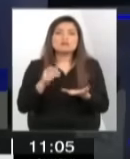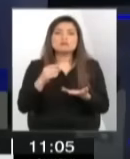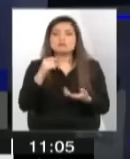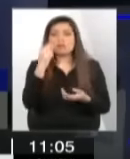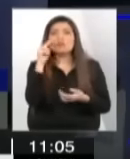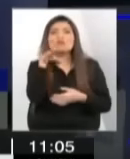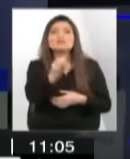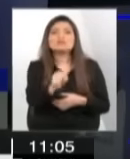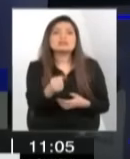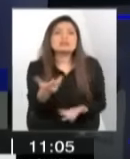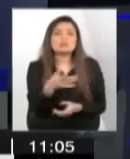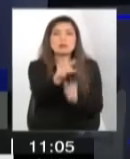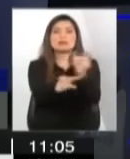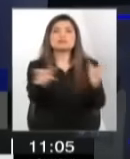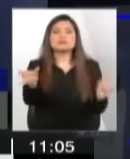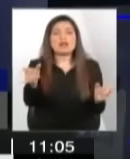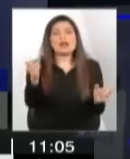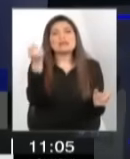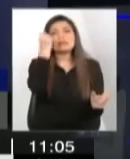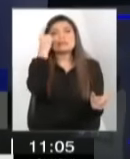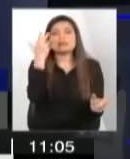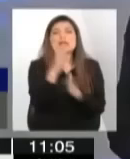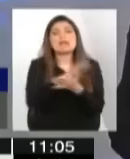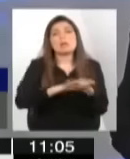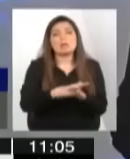Para que el ejemplo lo entienda con un par de ejemplos.